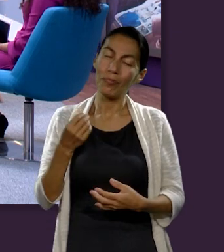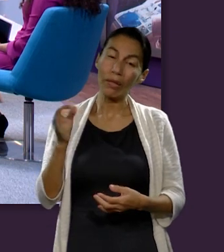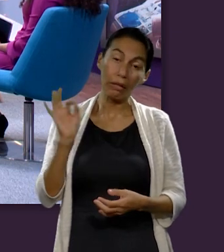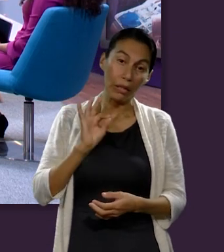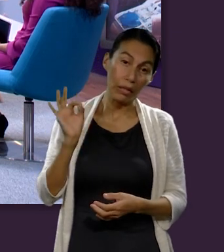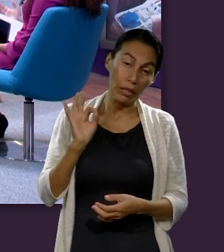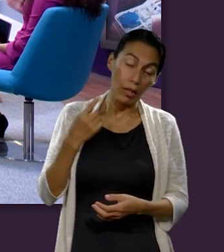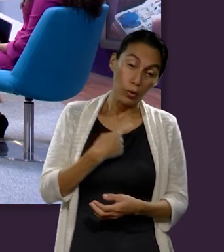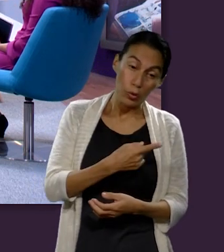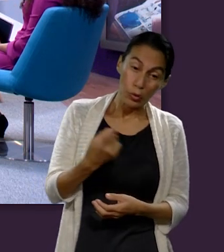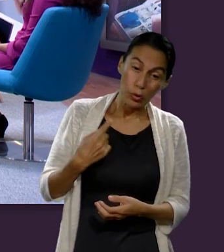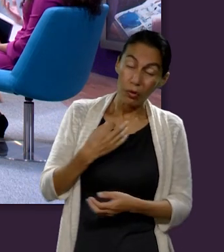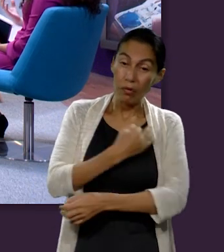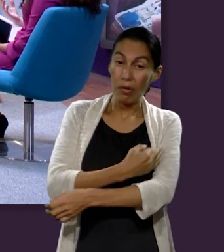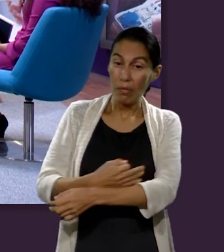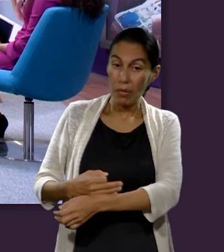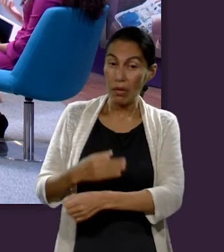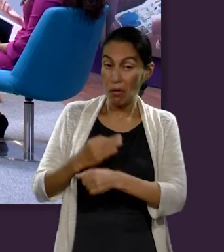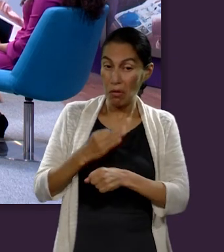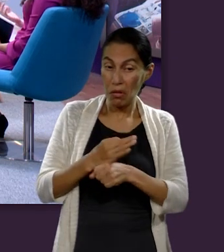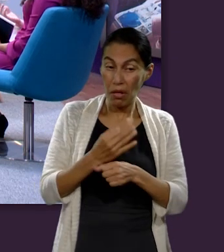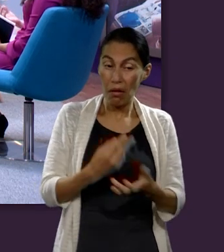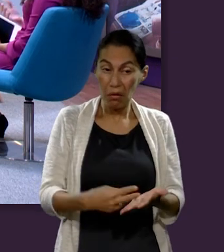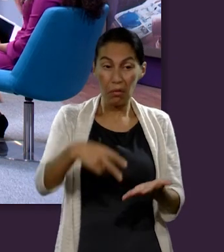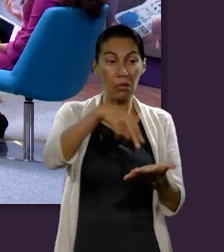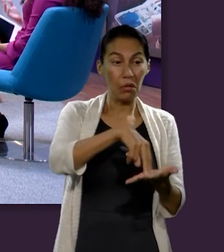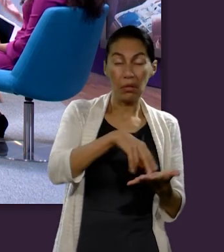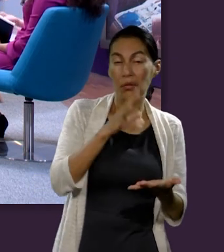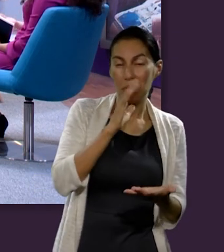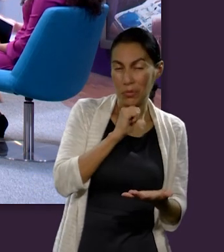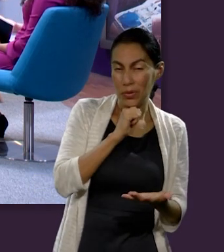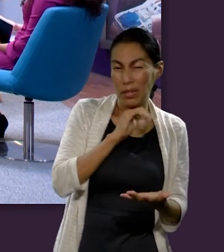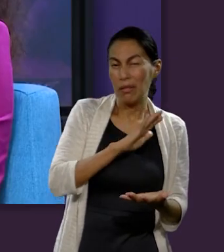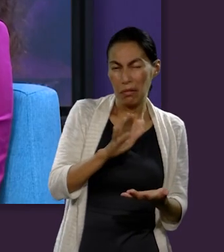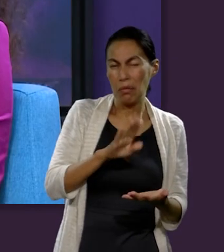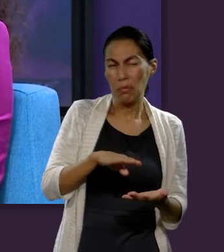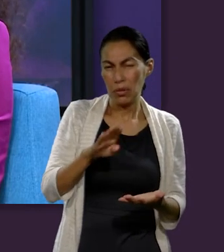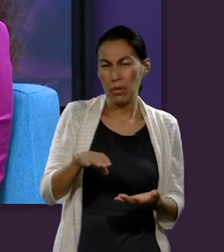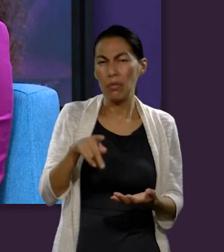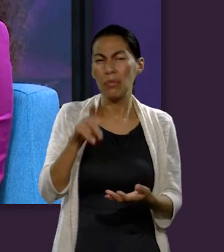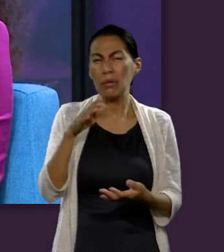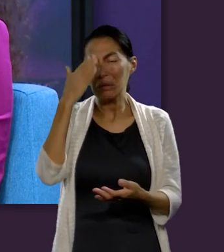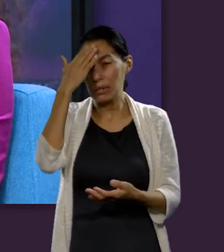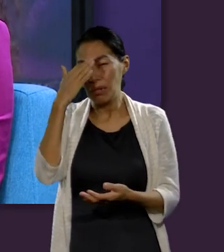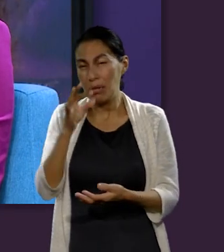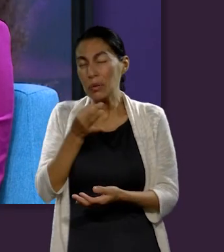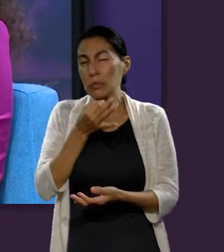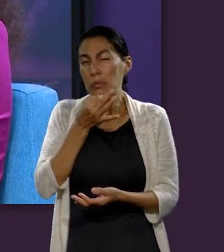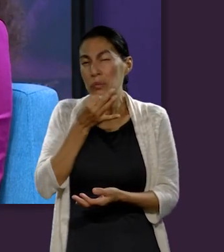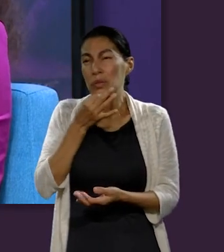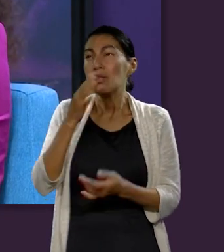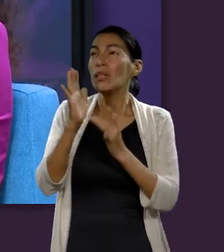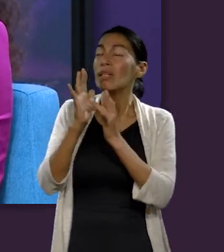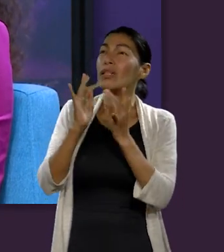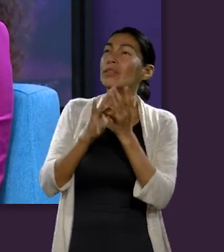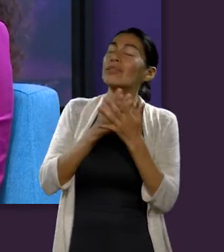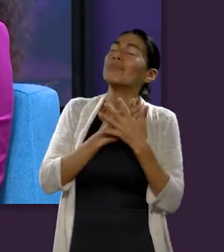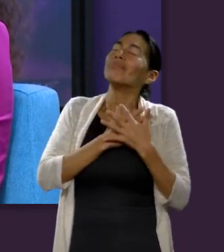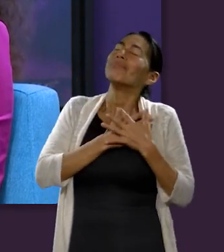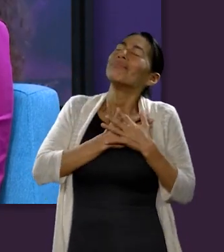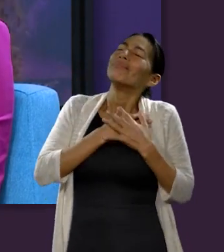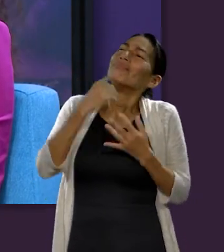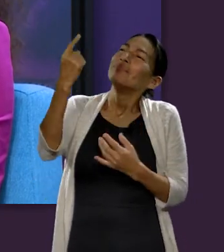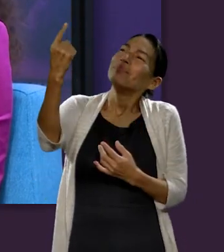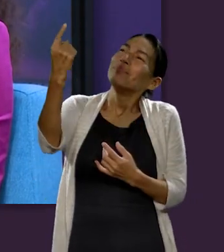podemos recibir a las personas que amamos y que han marido de forma inmediata en estos momentos. Pero sabemos que en un poquito más de